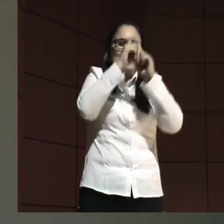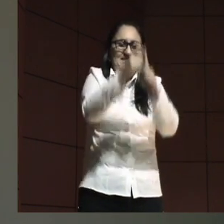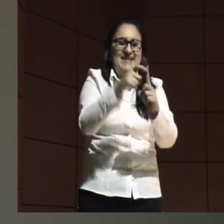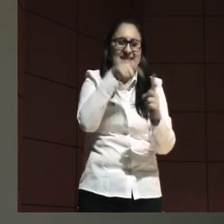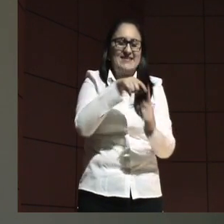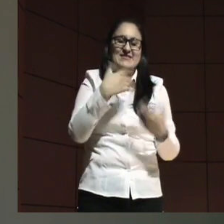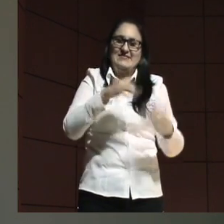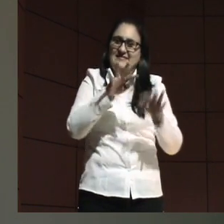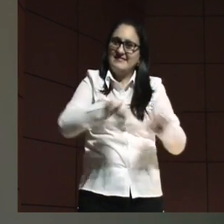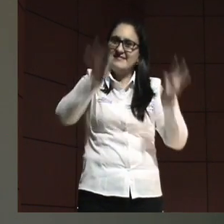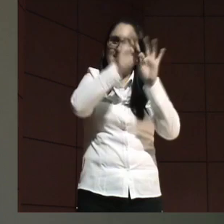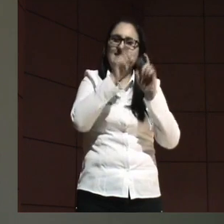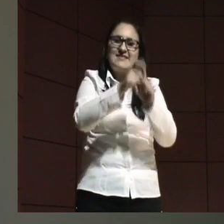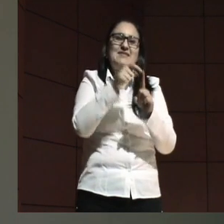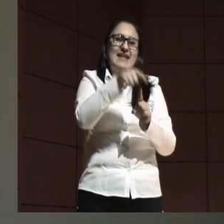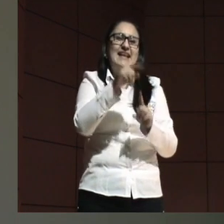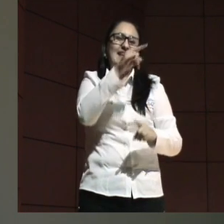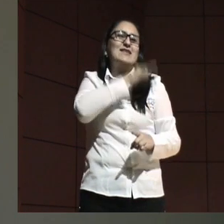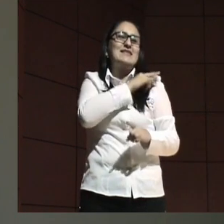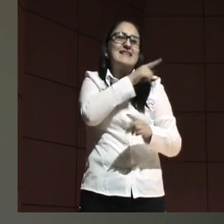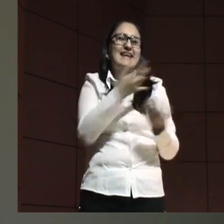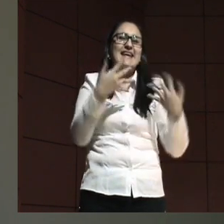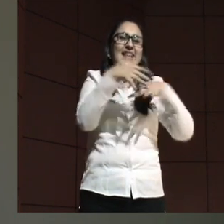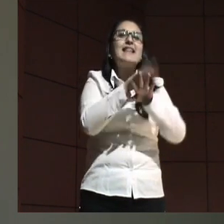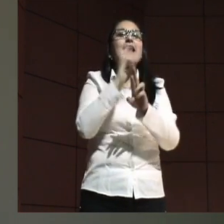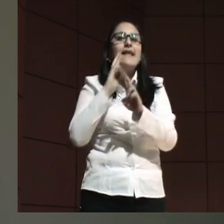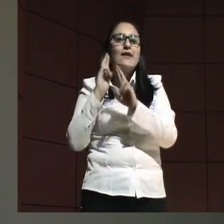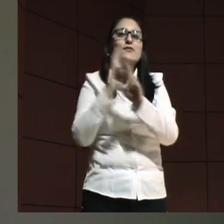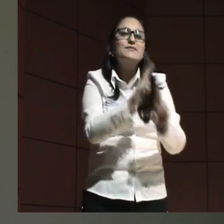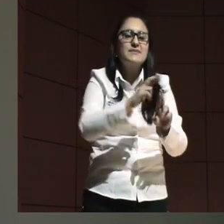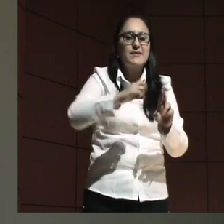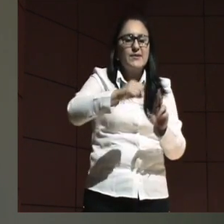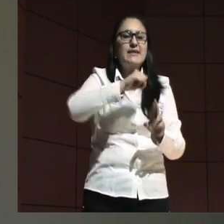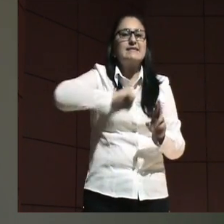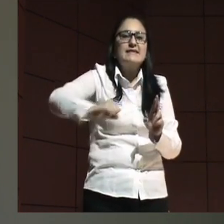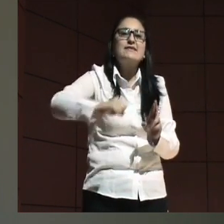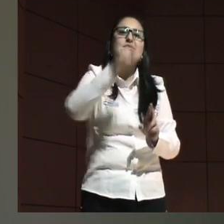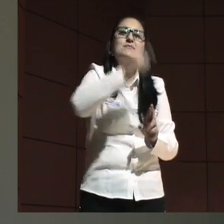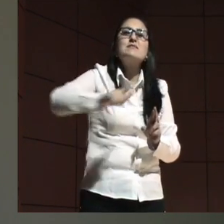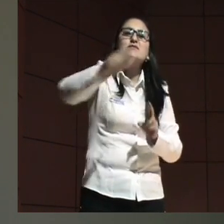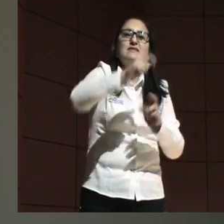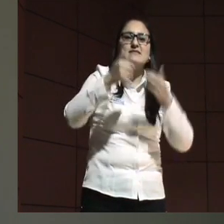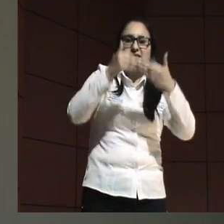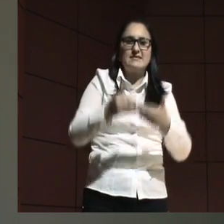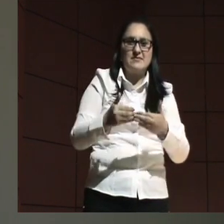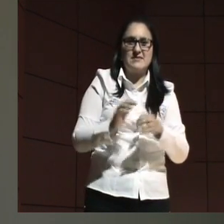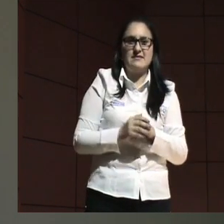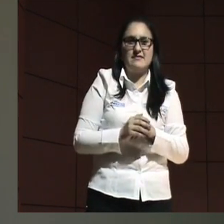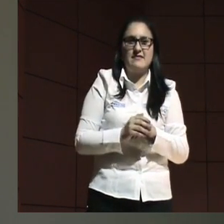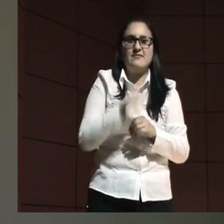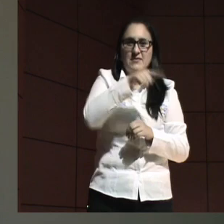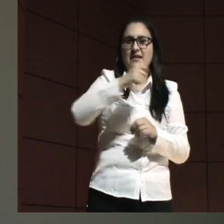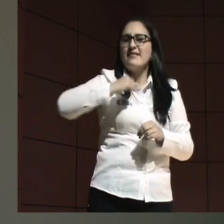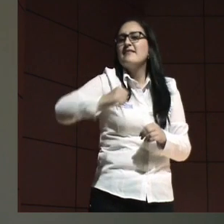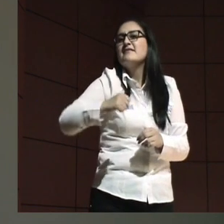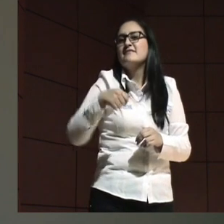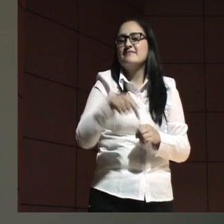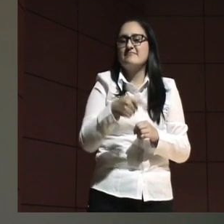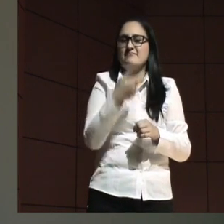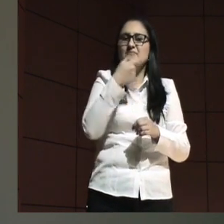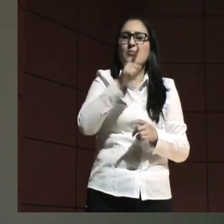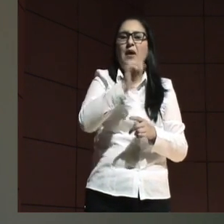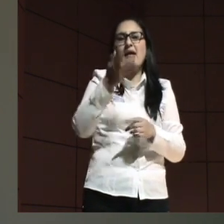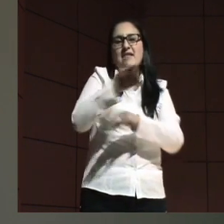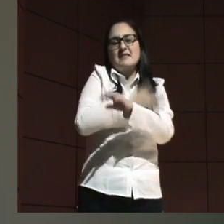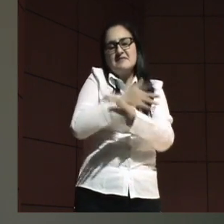colocado a la red universitaria. Reconocimiento de los derechos de las personas con discapacidad. Podrían haber dicho para darles derechos. Como